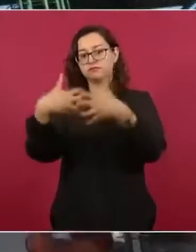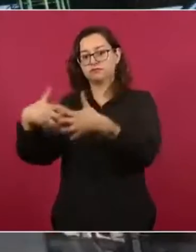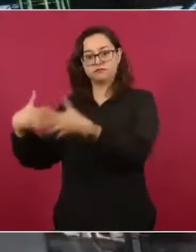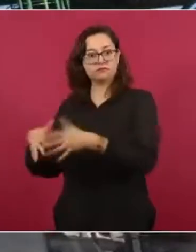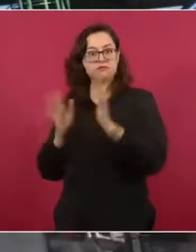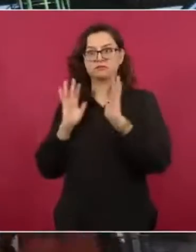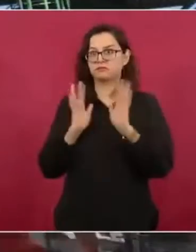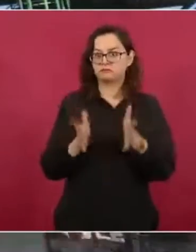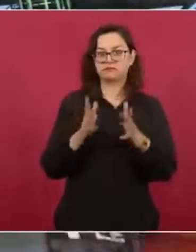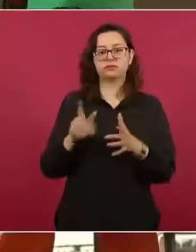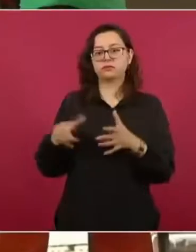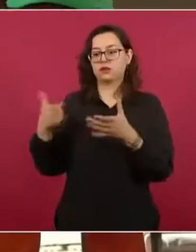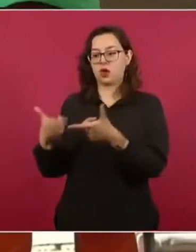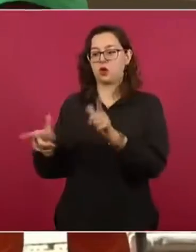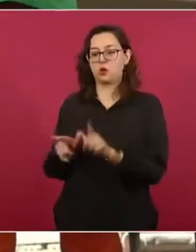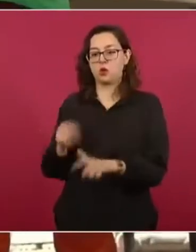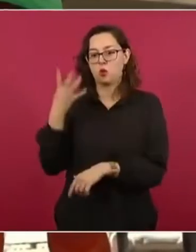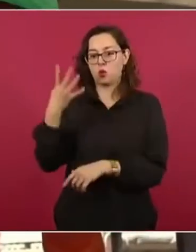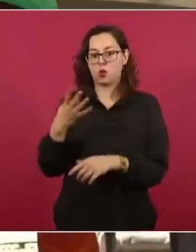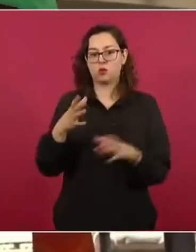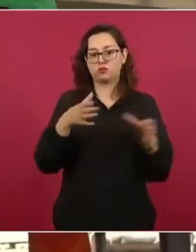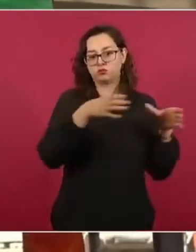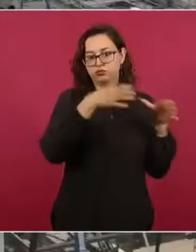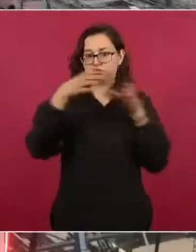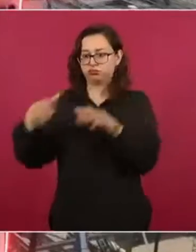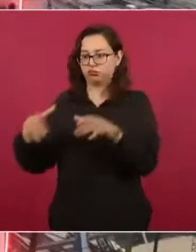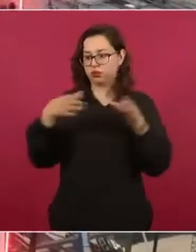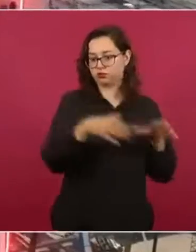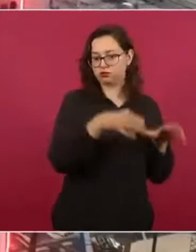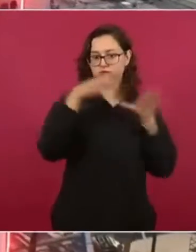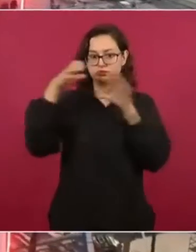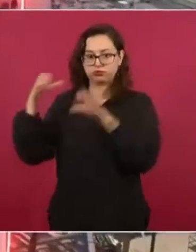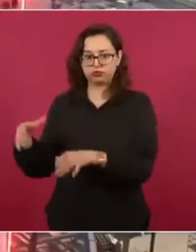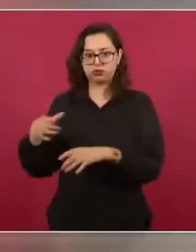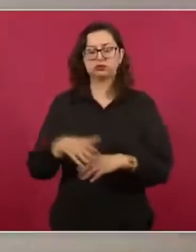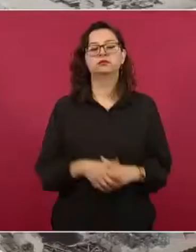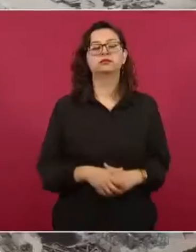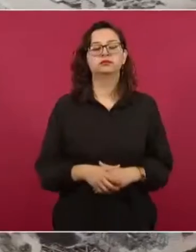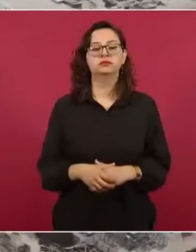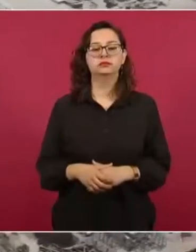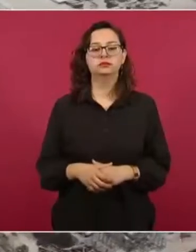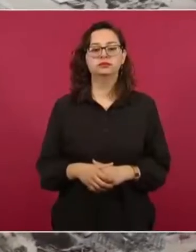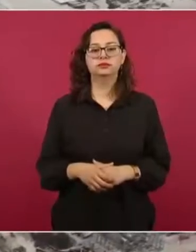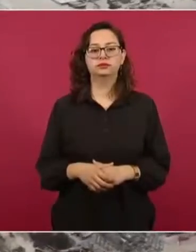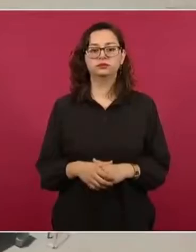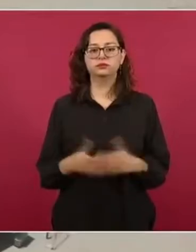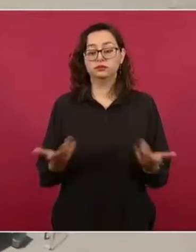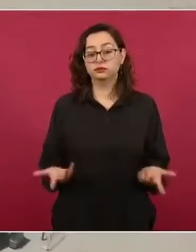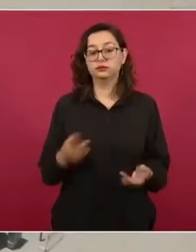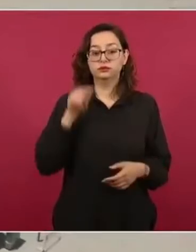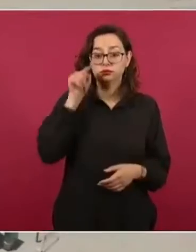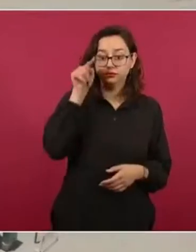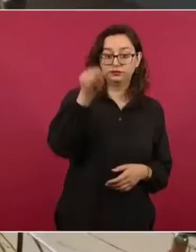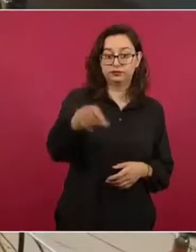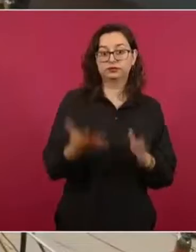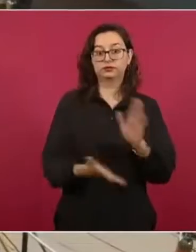del paquete 4 a cargo de Techin incluyendo la instalación de varias torres fraccionadoras y agotadoras de proceso. En la planta de efluentes se termina la